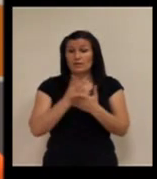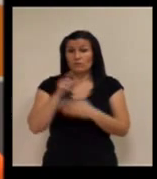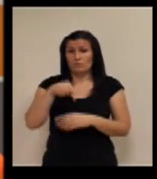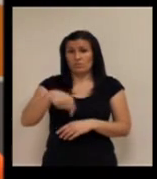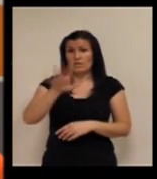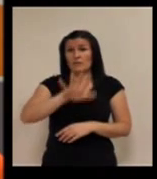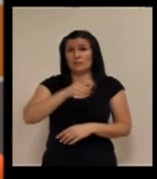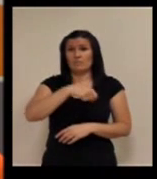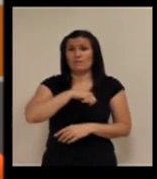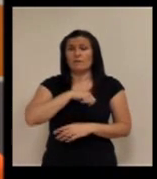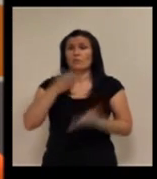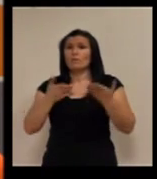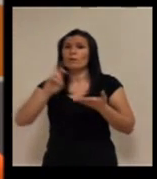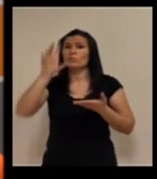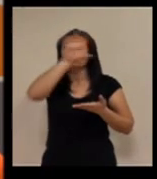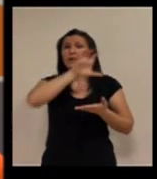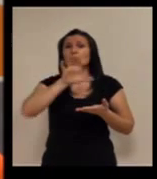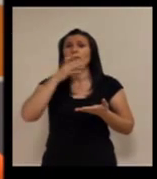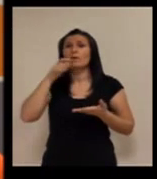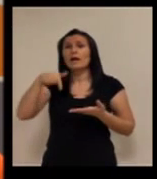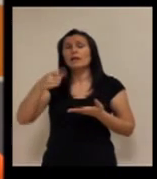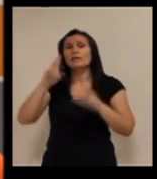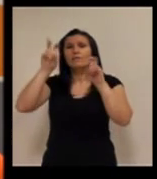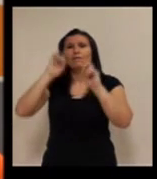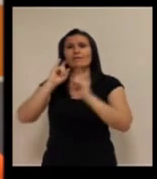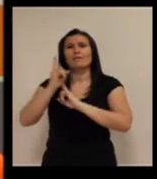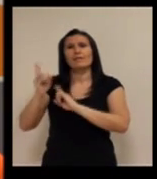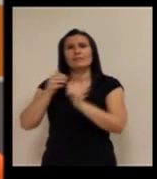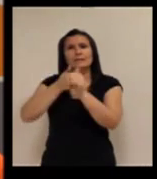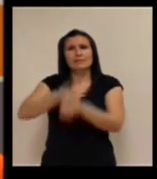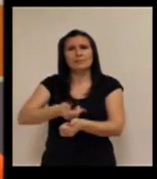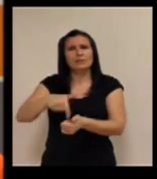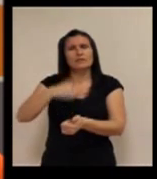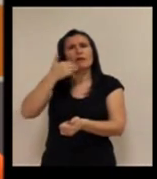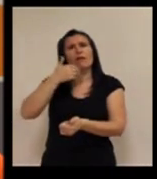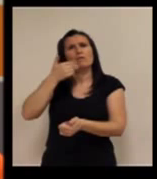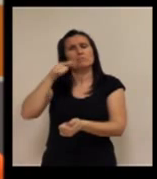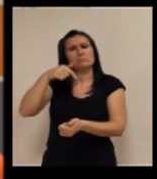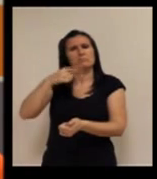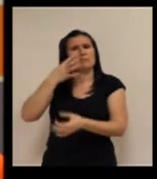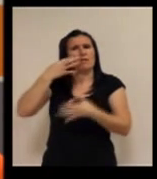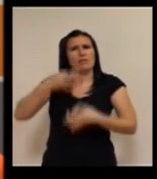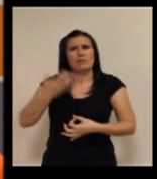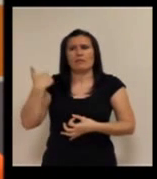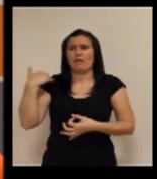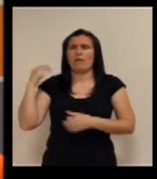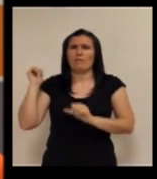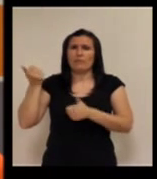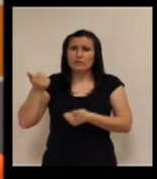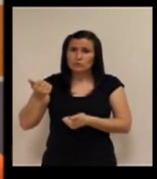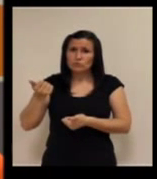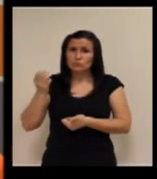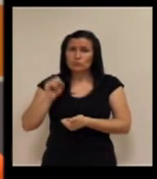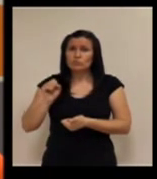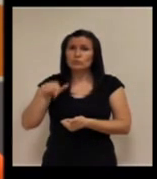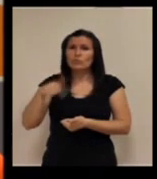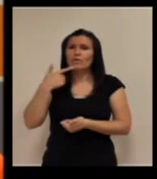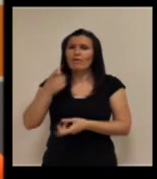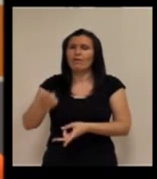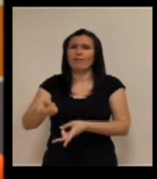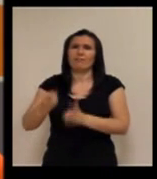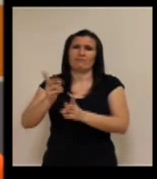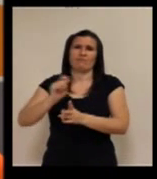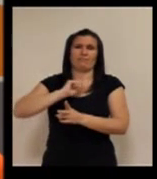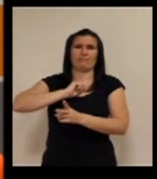bueno el reto que España frente a otros países aquí las llamadas de seguimiento que eso dice que es algo que realmente aquí empezó hace ya unos años